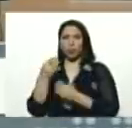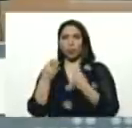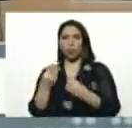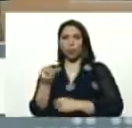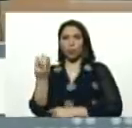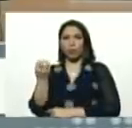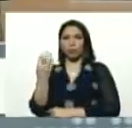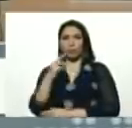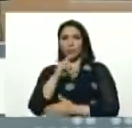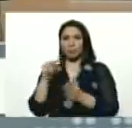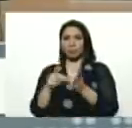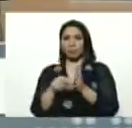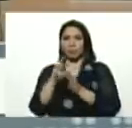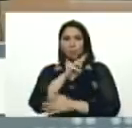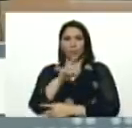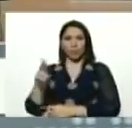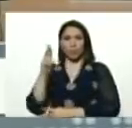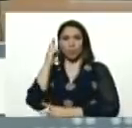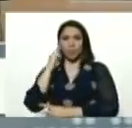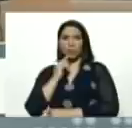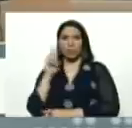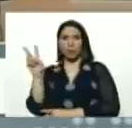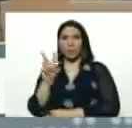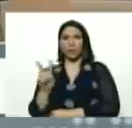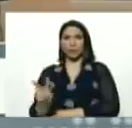nacional, de la república bolivariana, Venezuela,